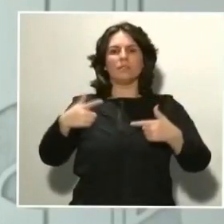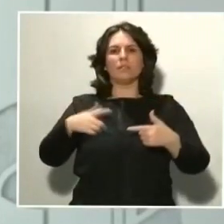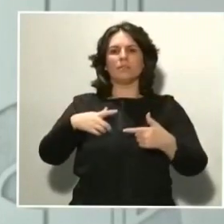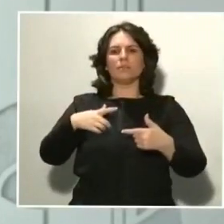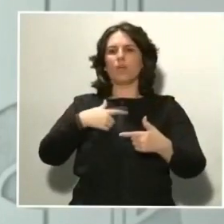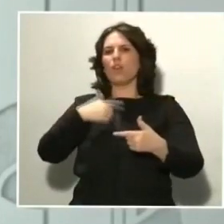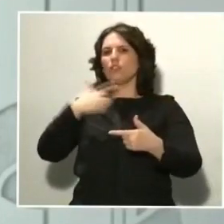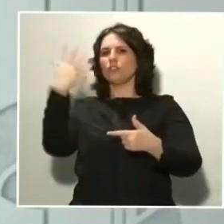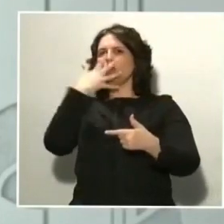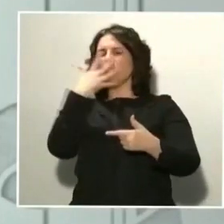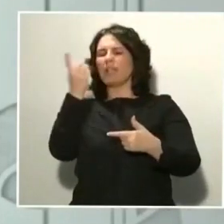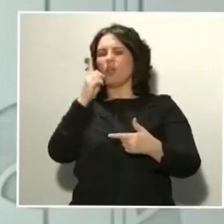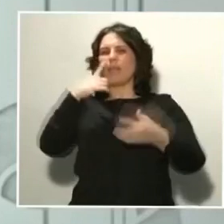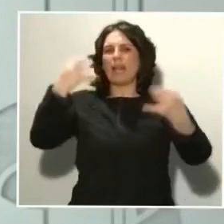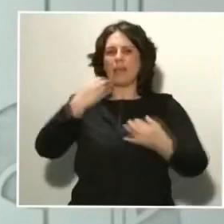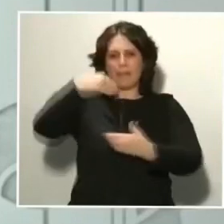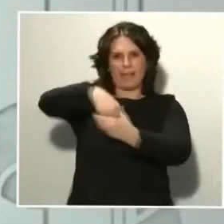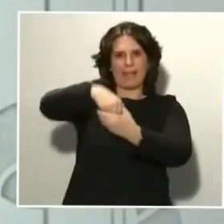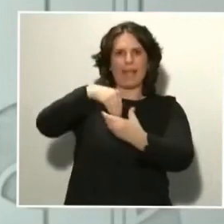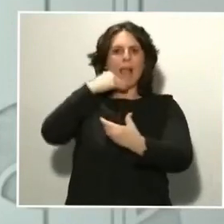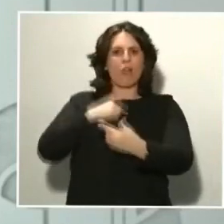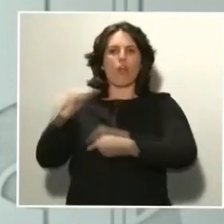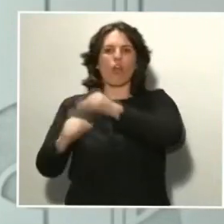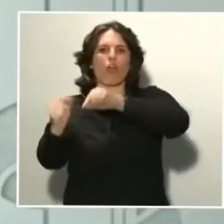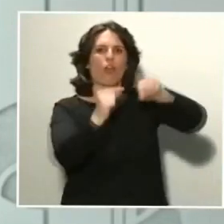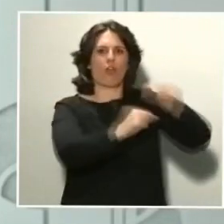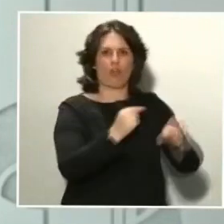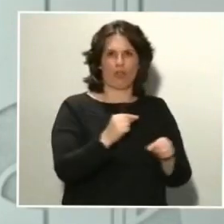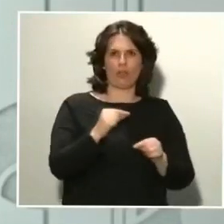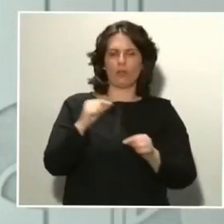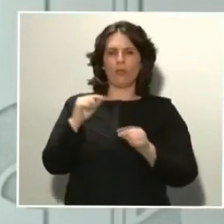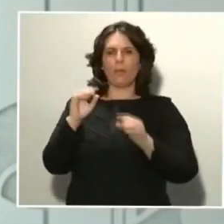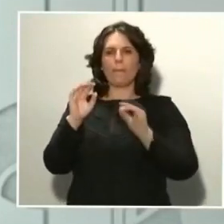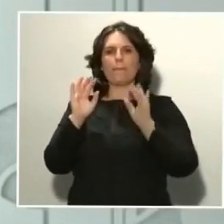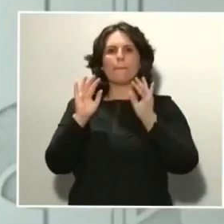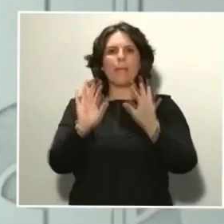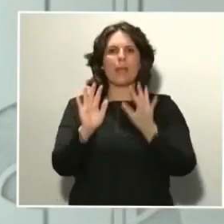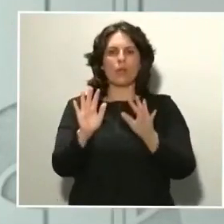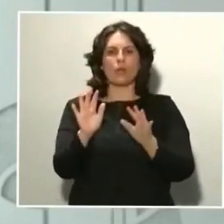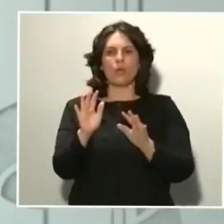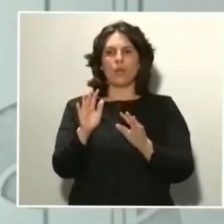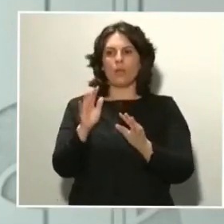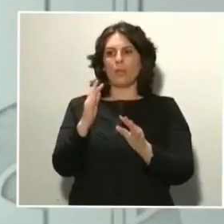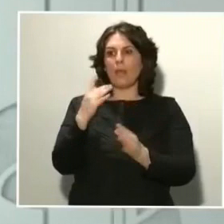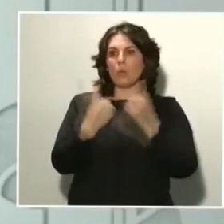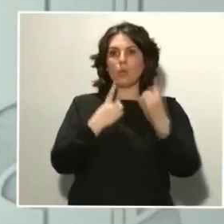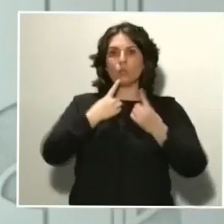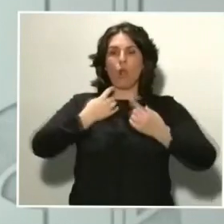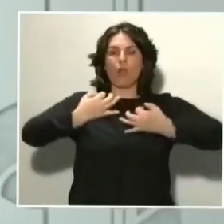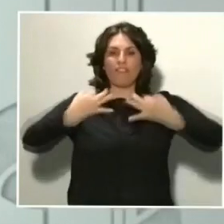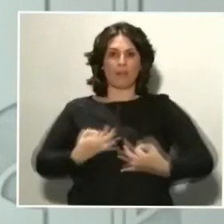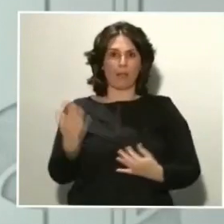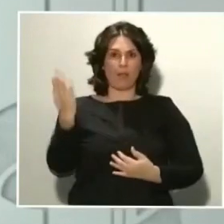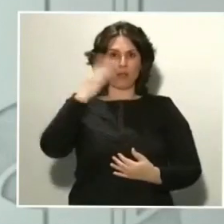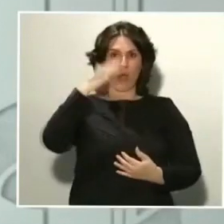probablemente una realidad, pero lo cierto es que de los casos de los que no tenemos un diagnóstico confirmatorio, obviamente no se